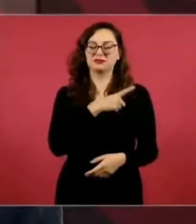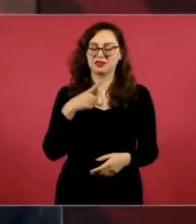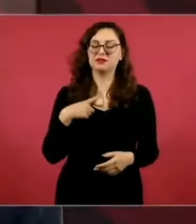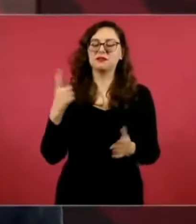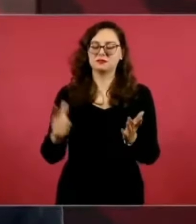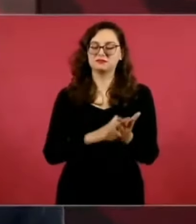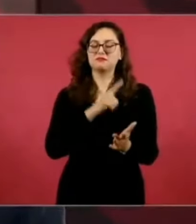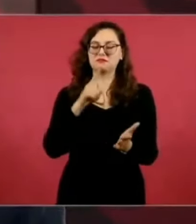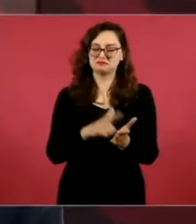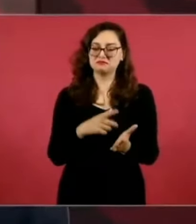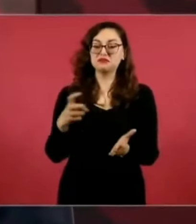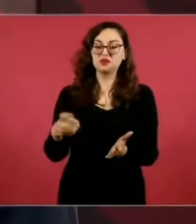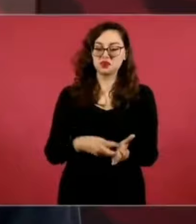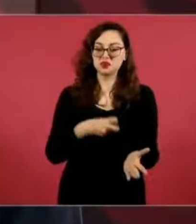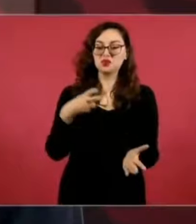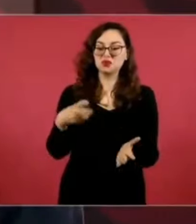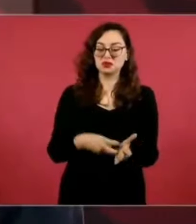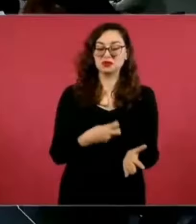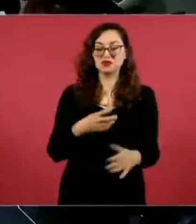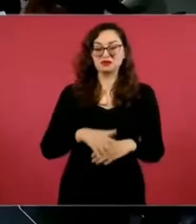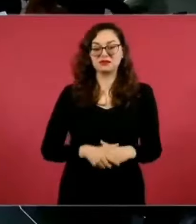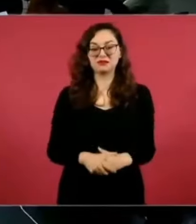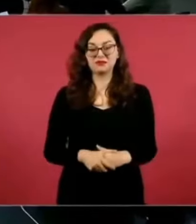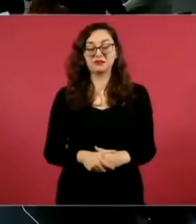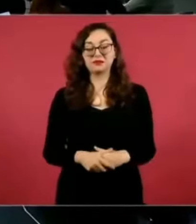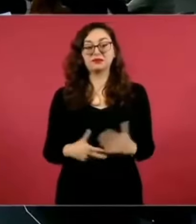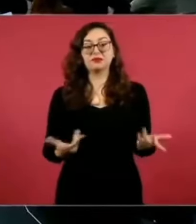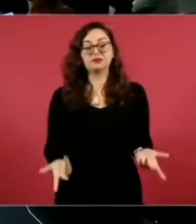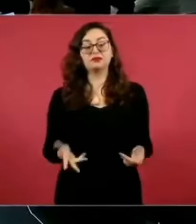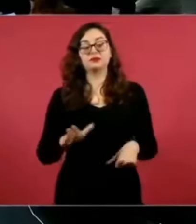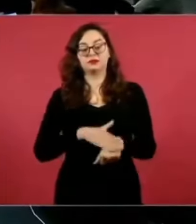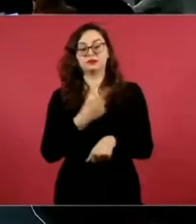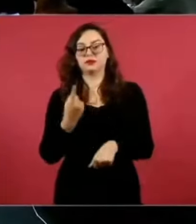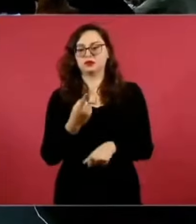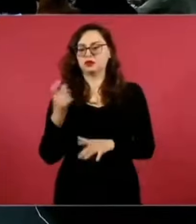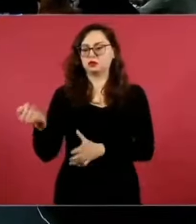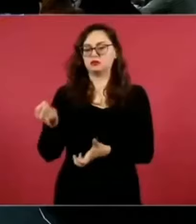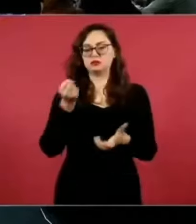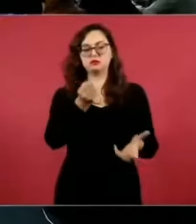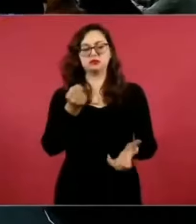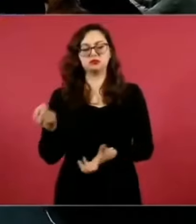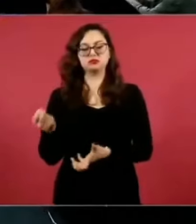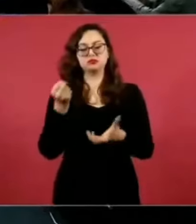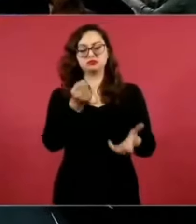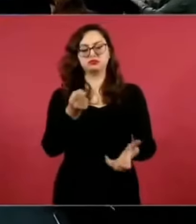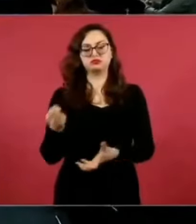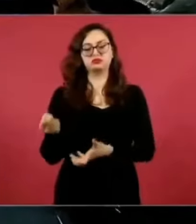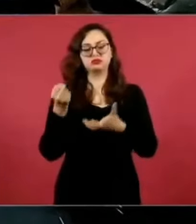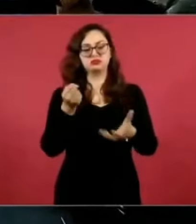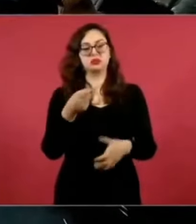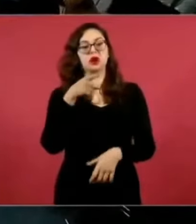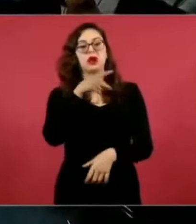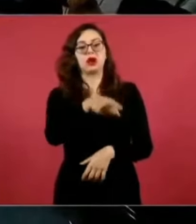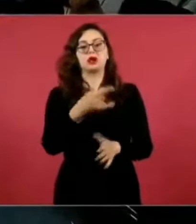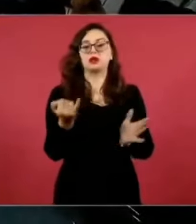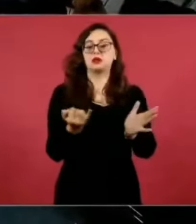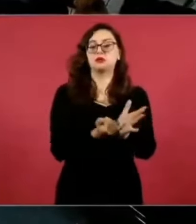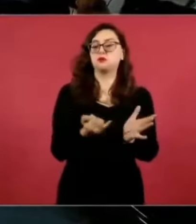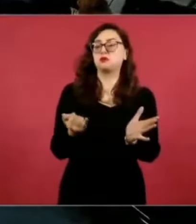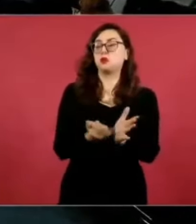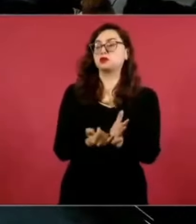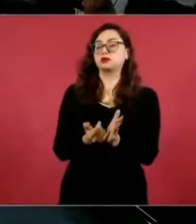Porque cuando se deducen impuestos por donativos,